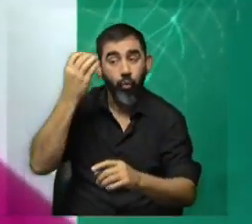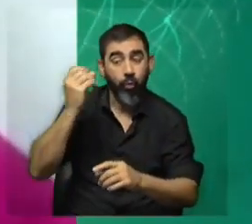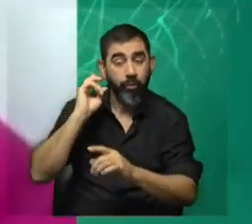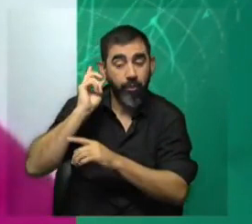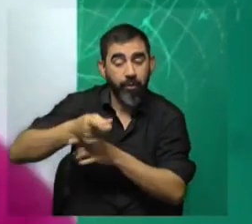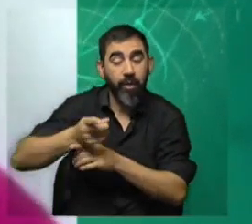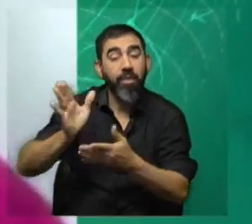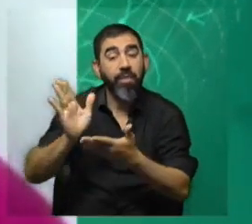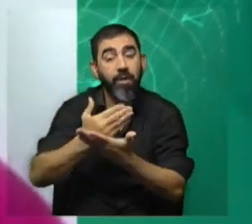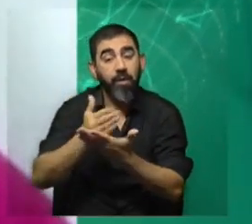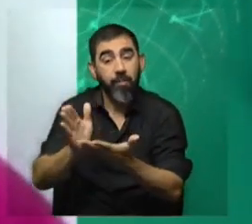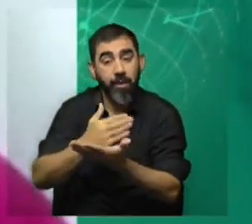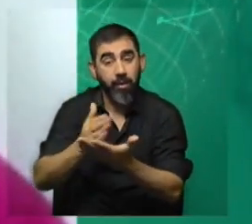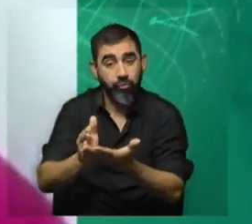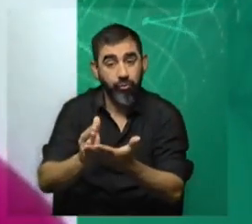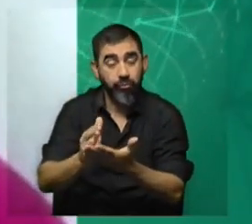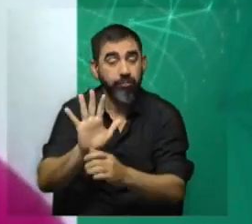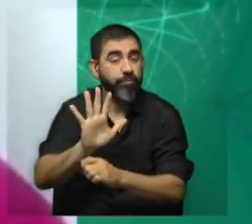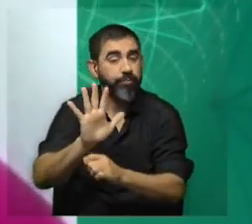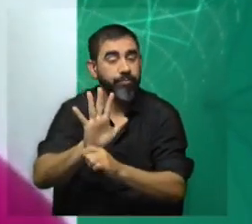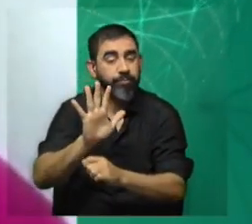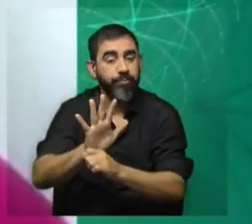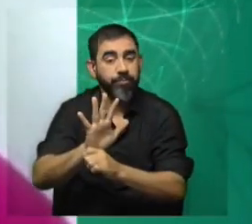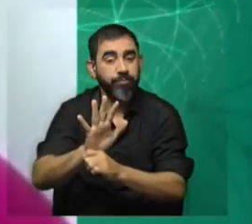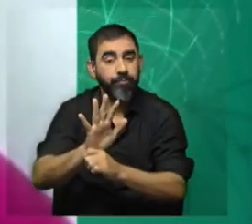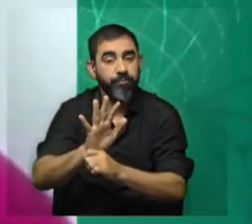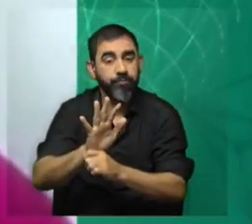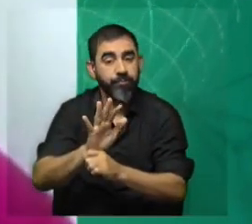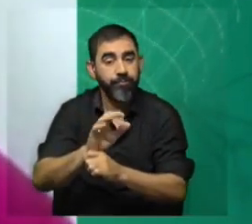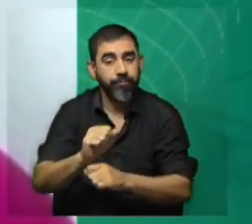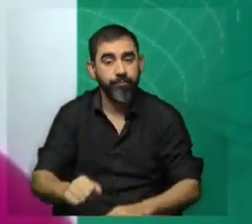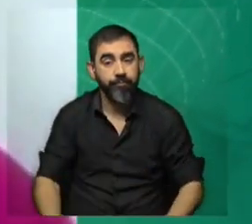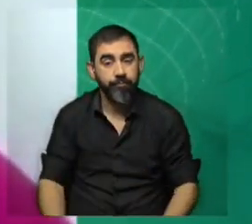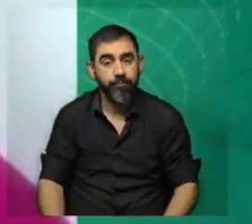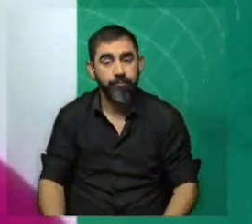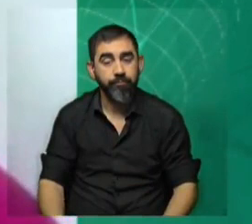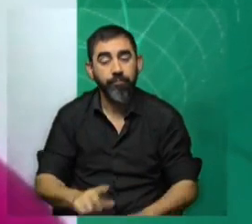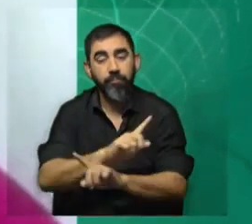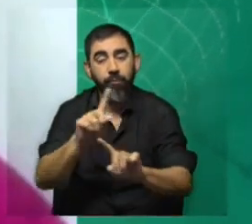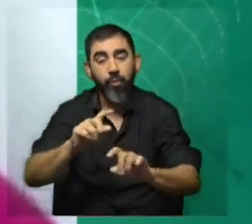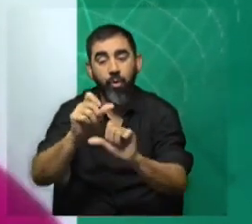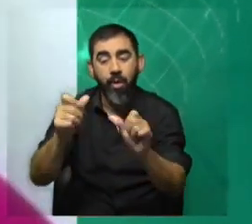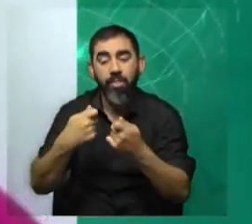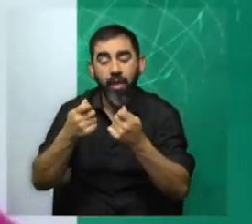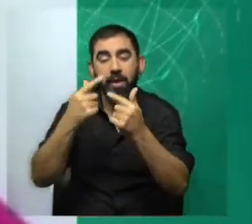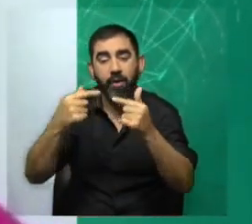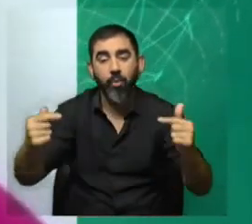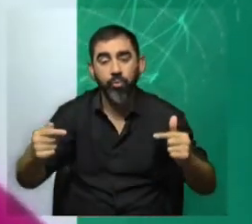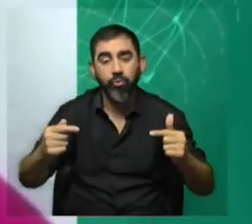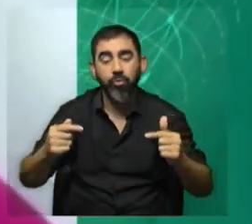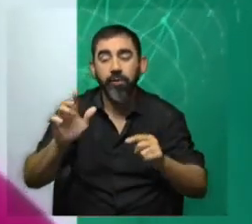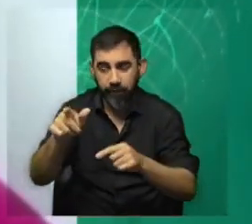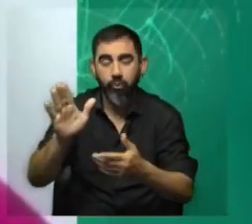la discriminación como, la no generación de recursos como un acto de